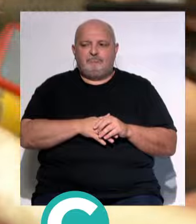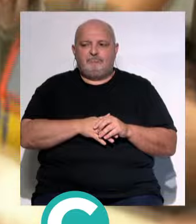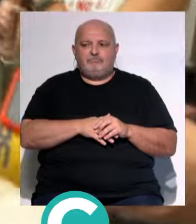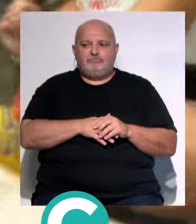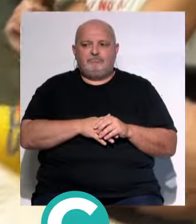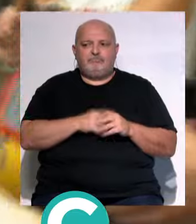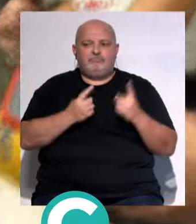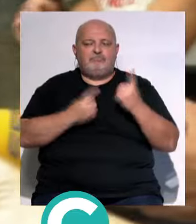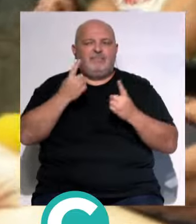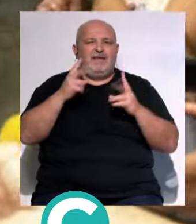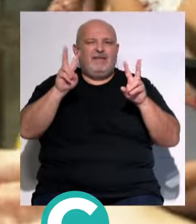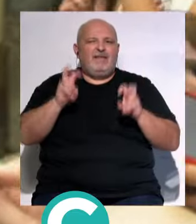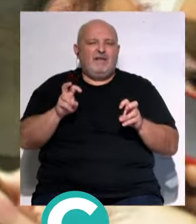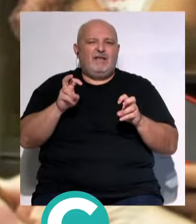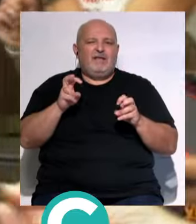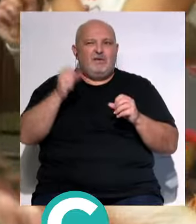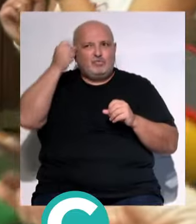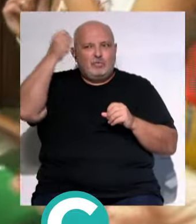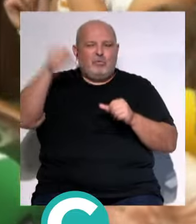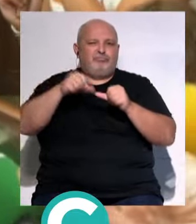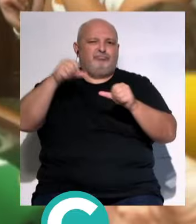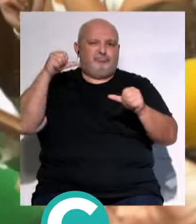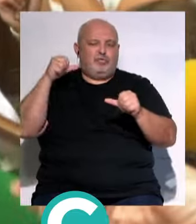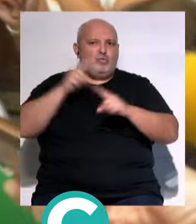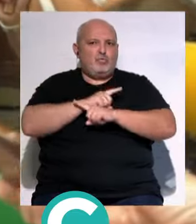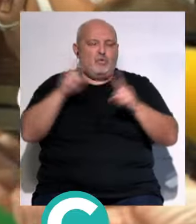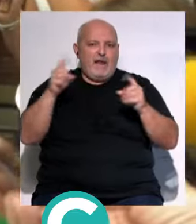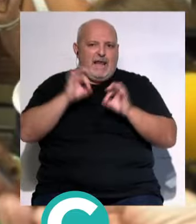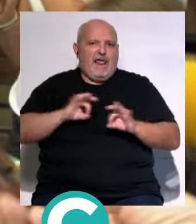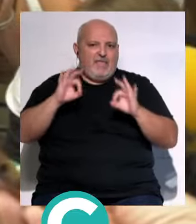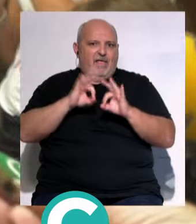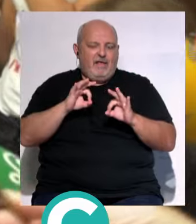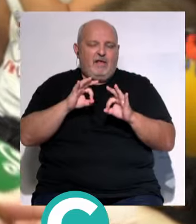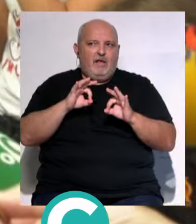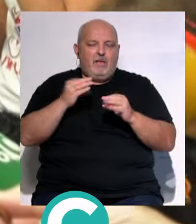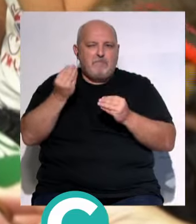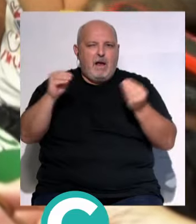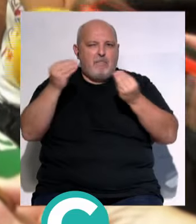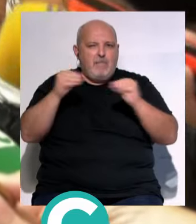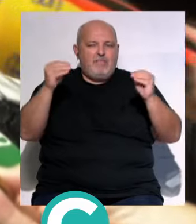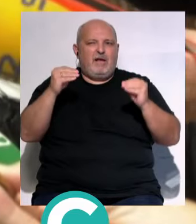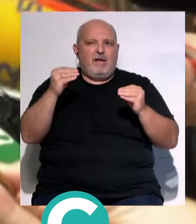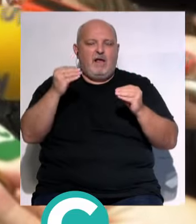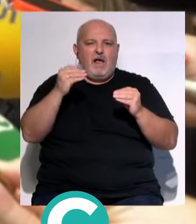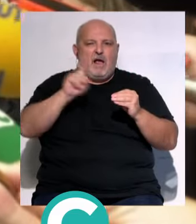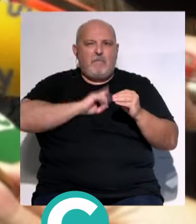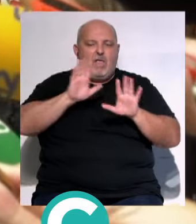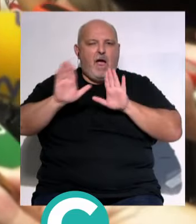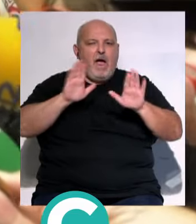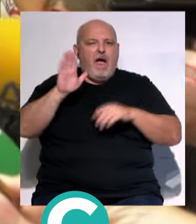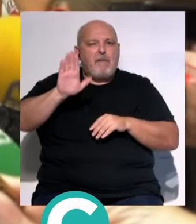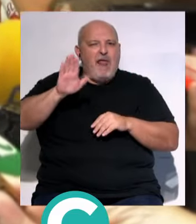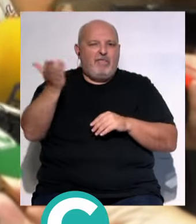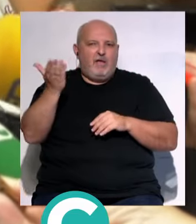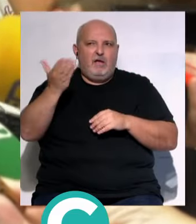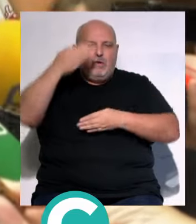Son los fantasmas de los sueños que tuvimos... ...y que nunca pudieron ser. Son los fantasmas de los sueños encerrados...